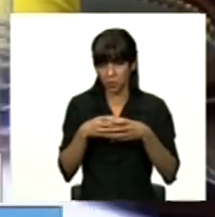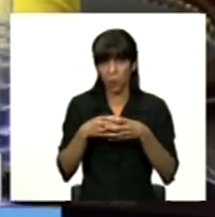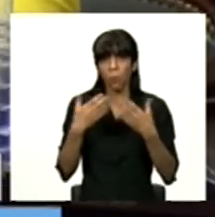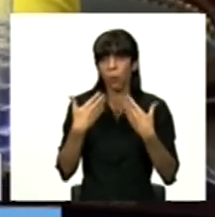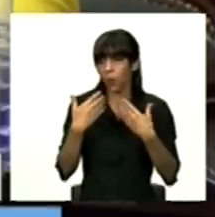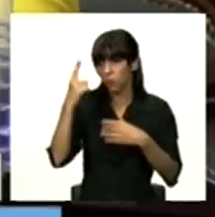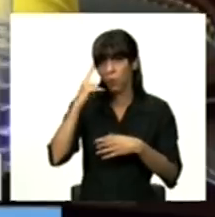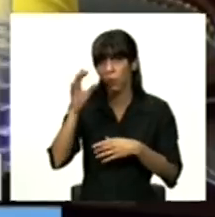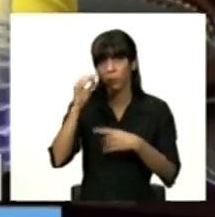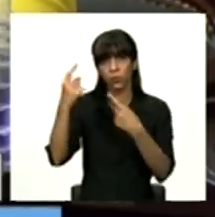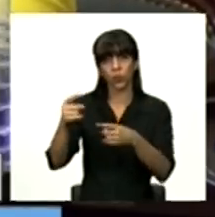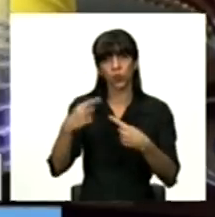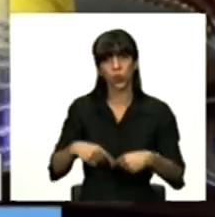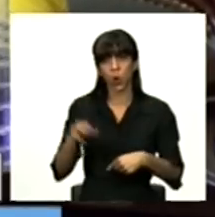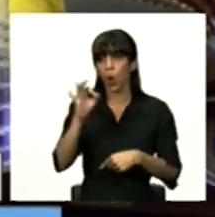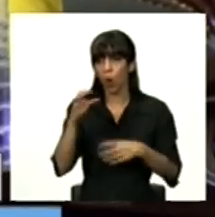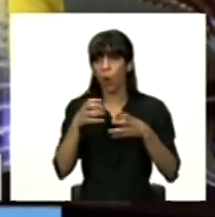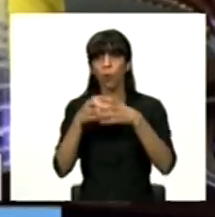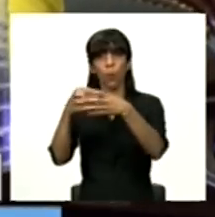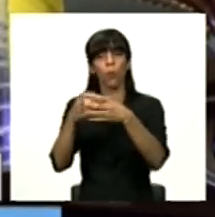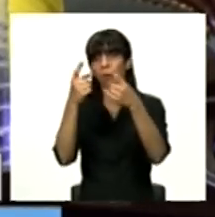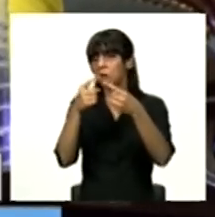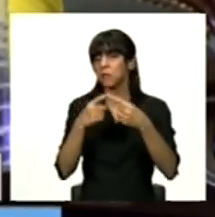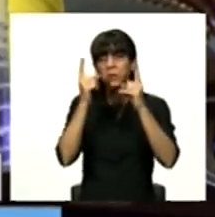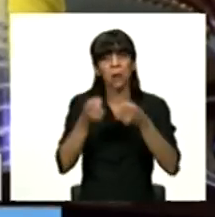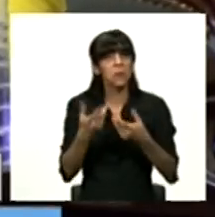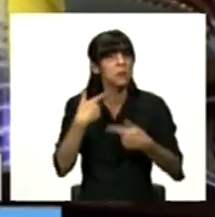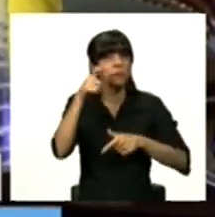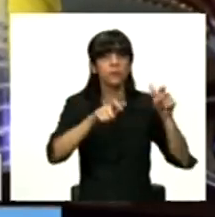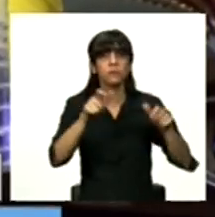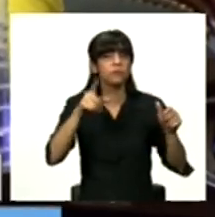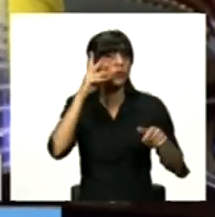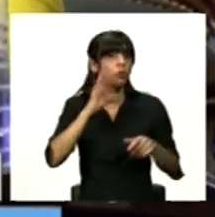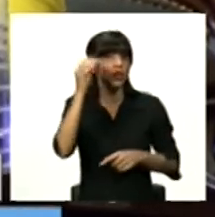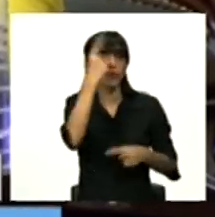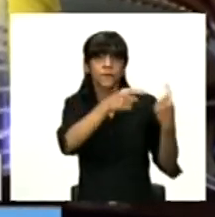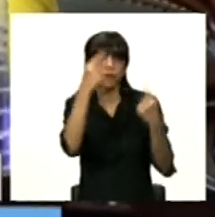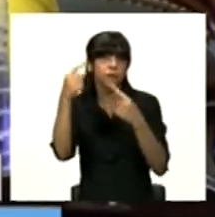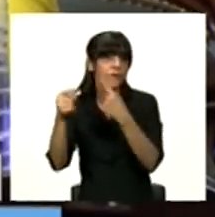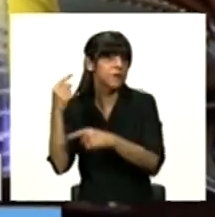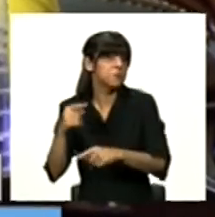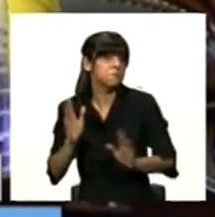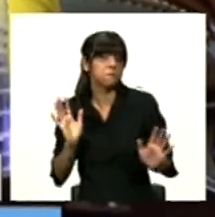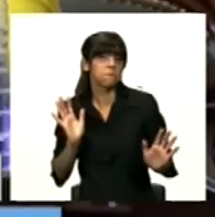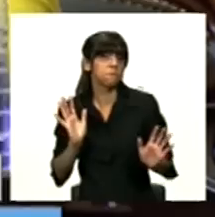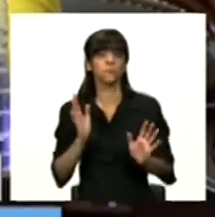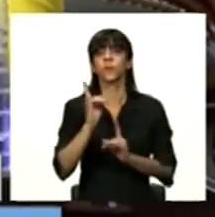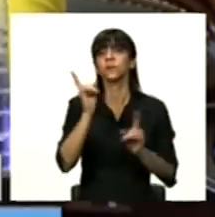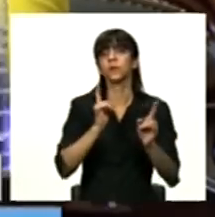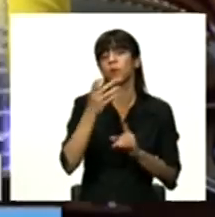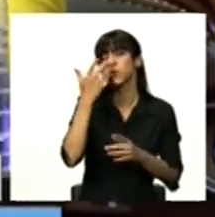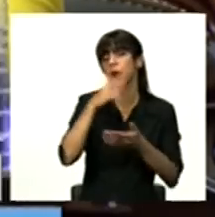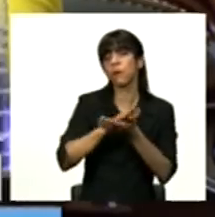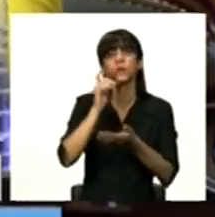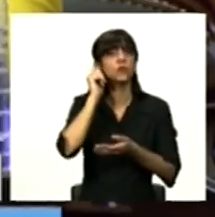piensa distinto. Y yo pienso distinto. Y la carrera de galgo es una tradición. Y a los